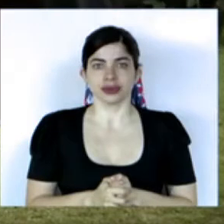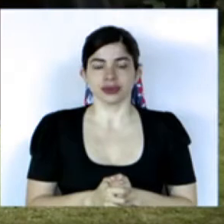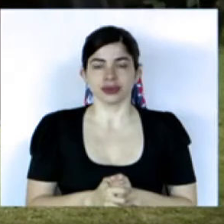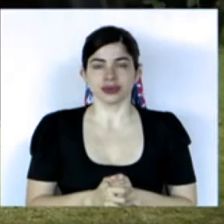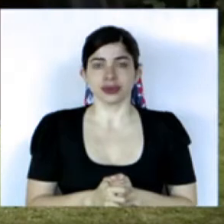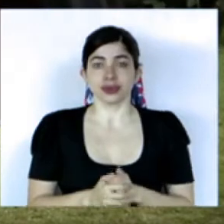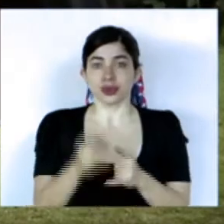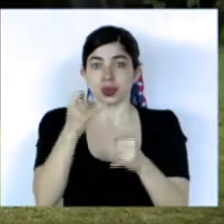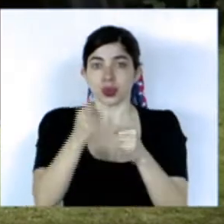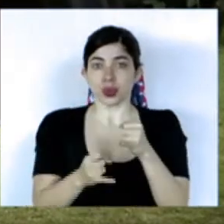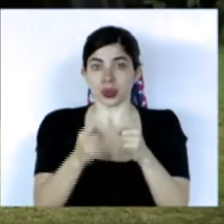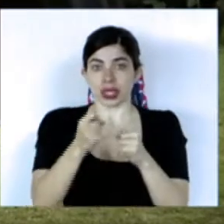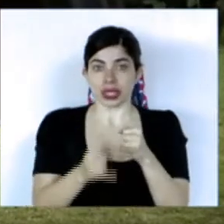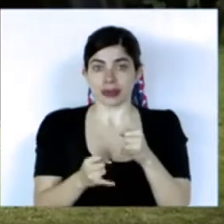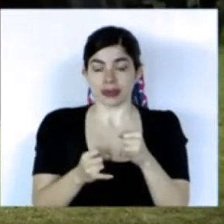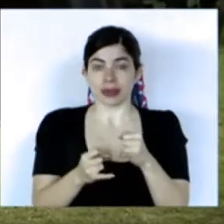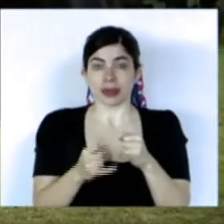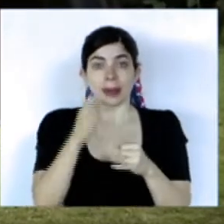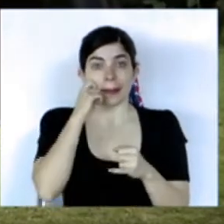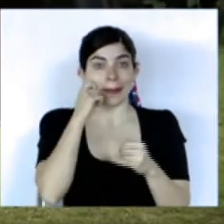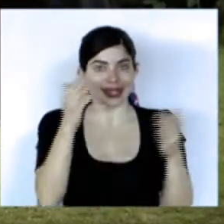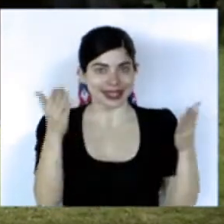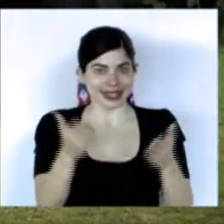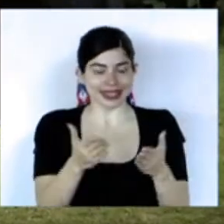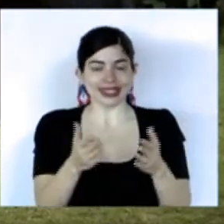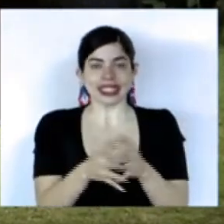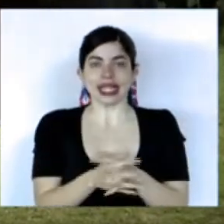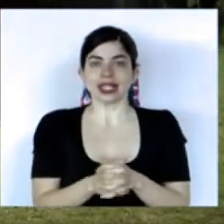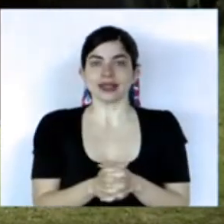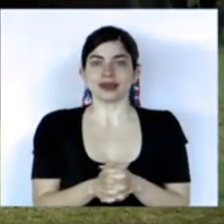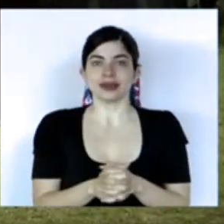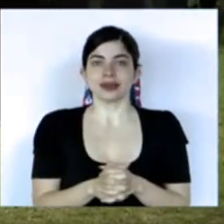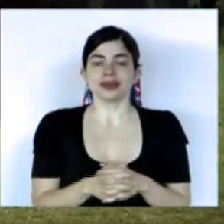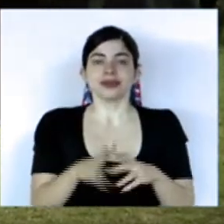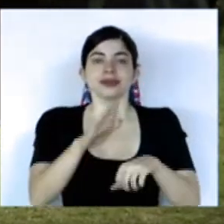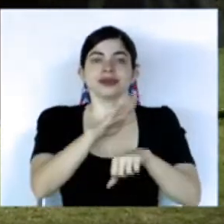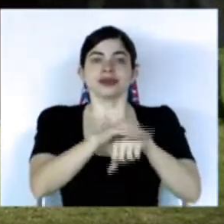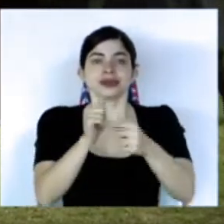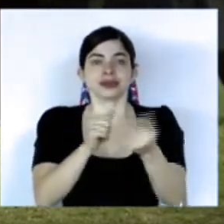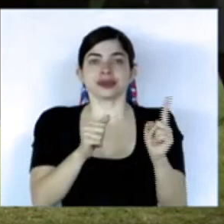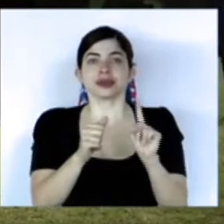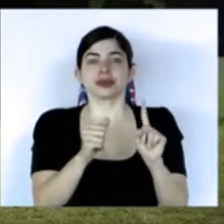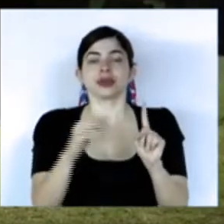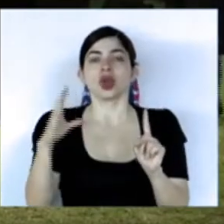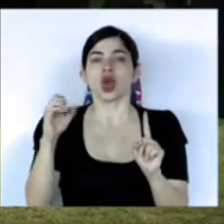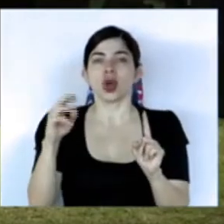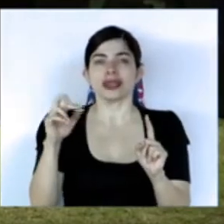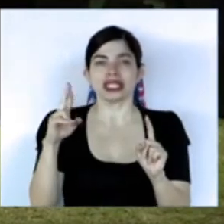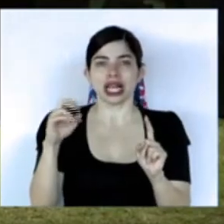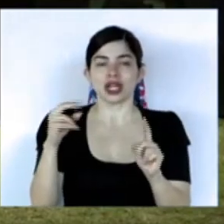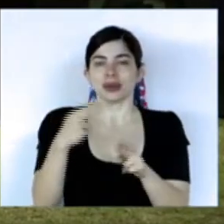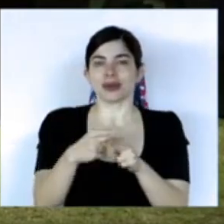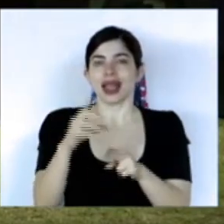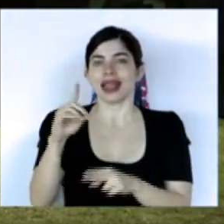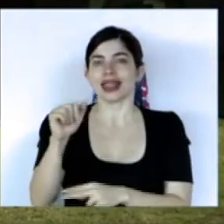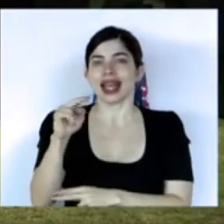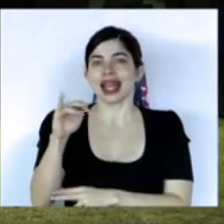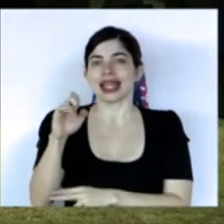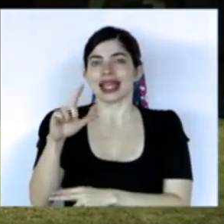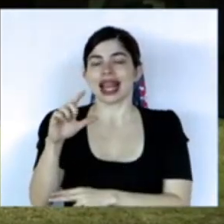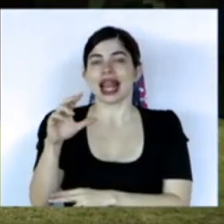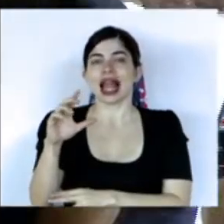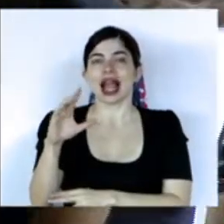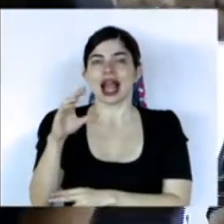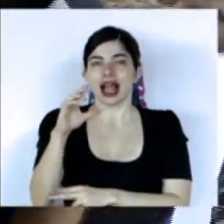por último de forma presencial llamamos al frente al comisario Daniel Calderón director general de la